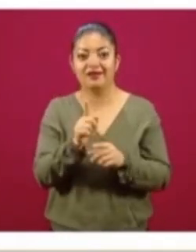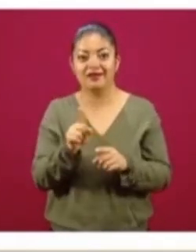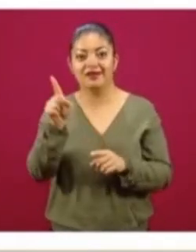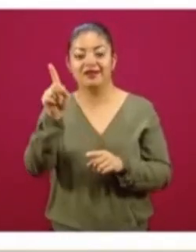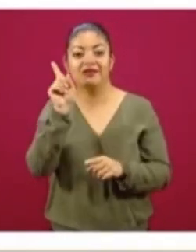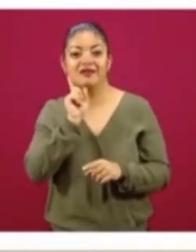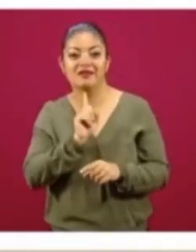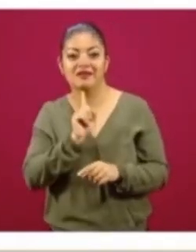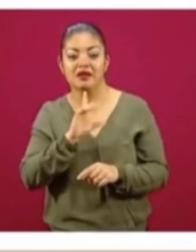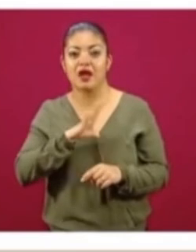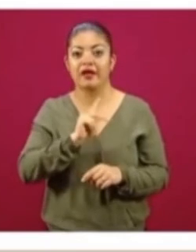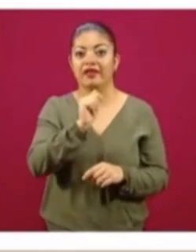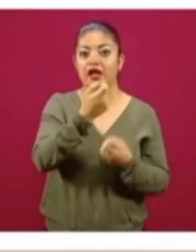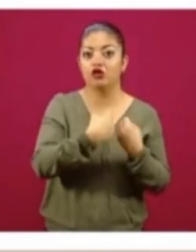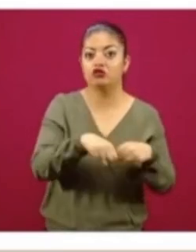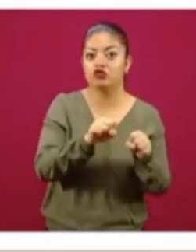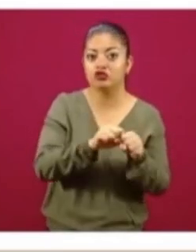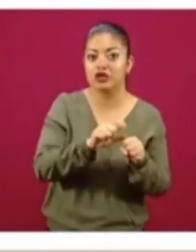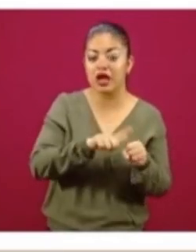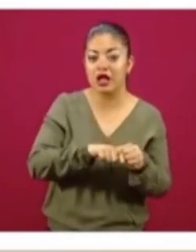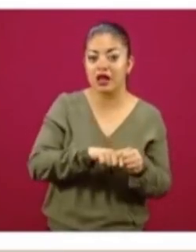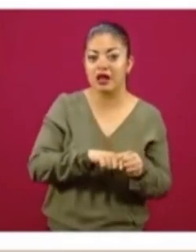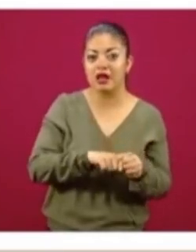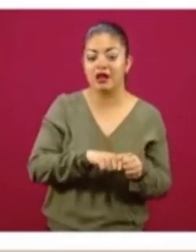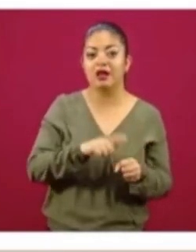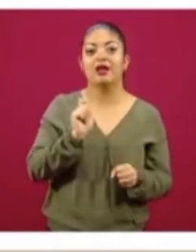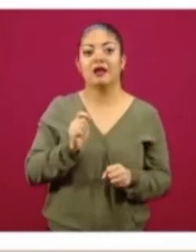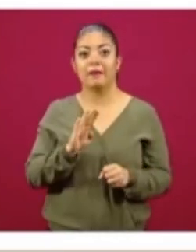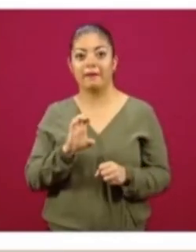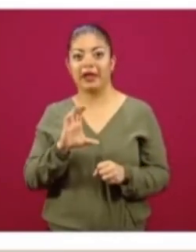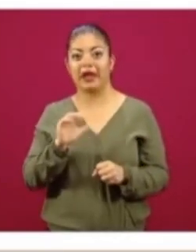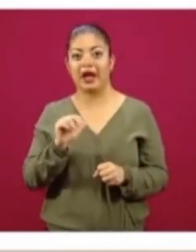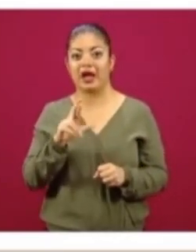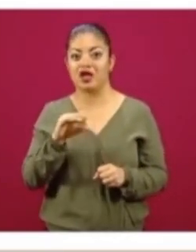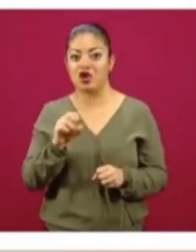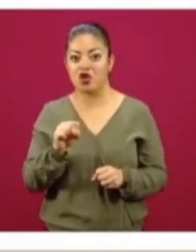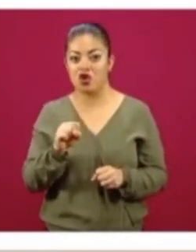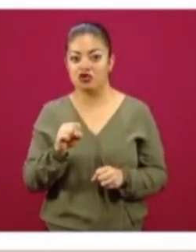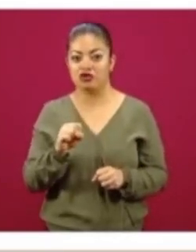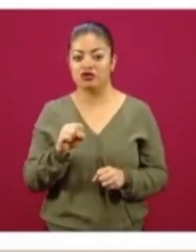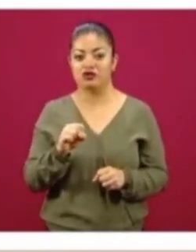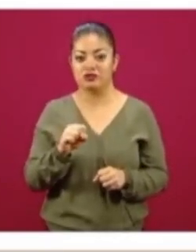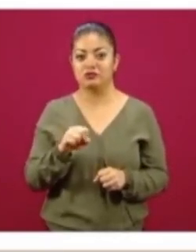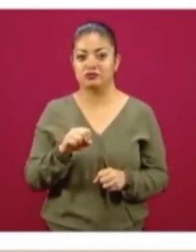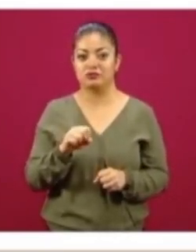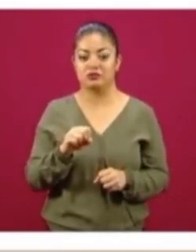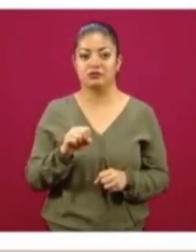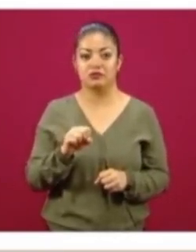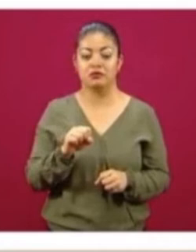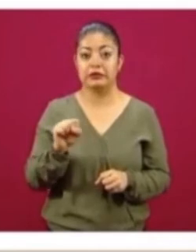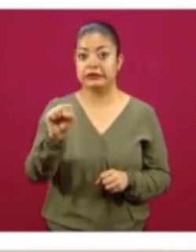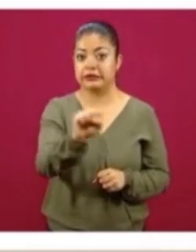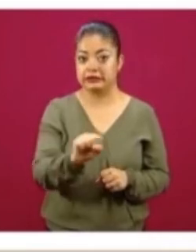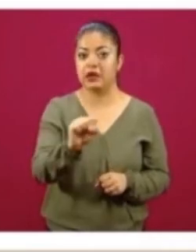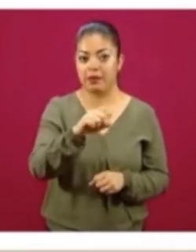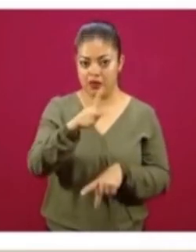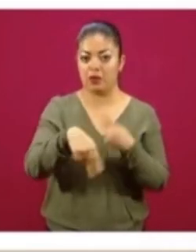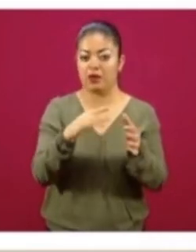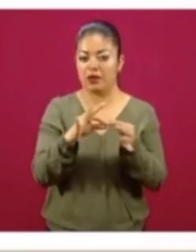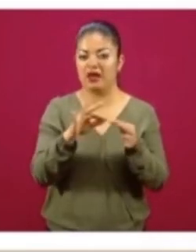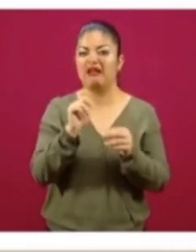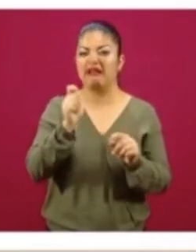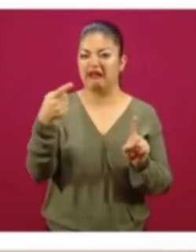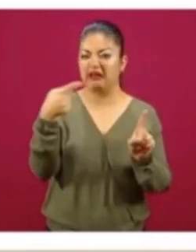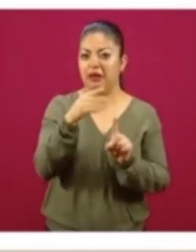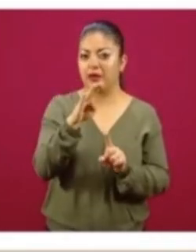el técnico social productivo, nuestros becarios. El día sábado platicará Luisa de los becarios, pero